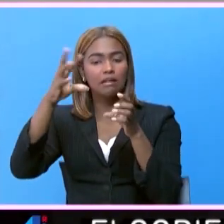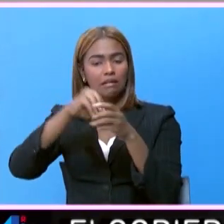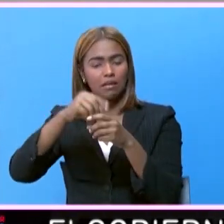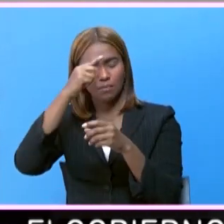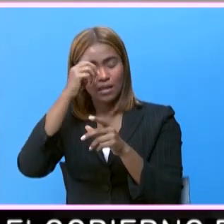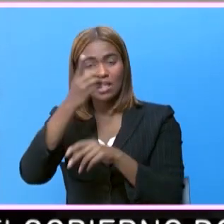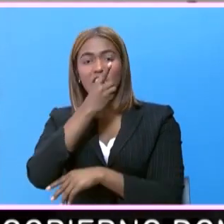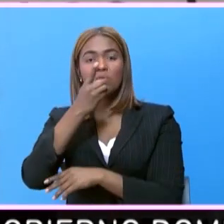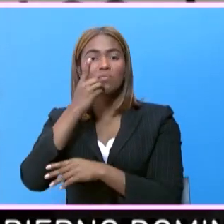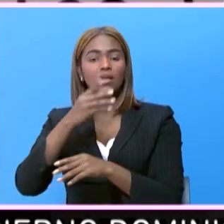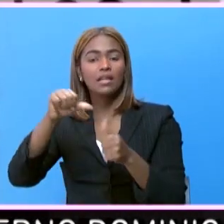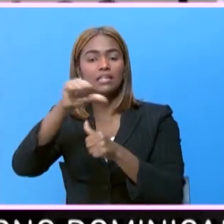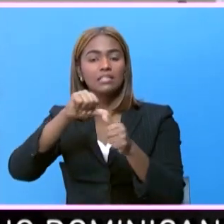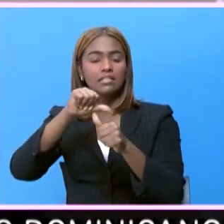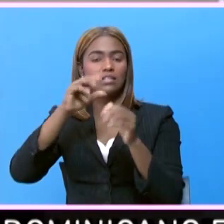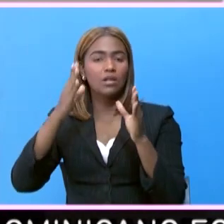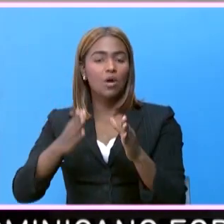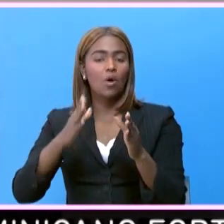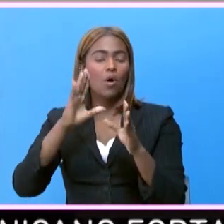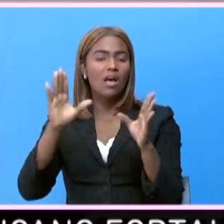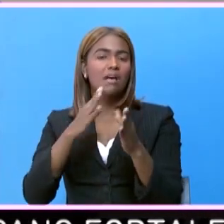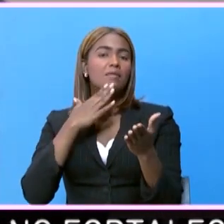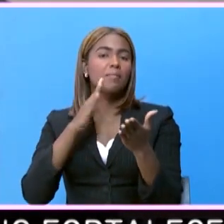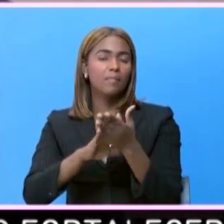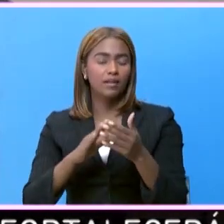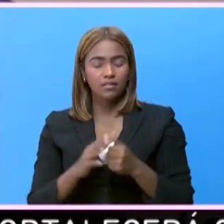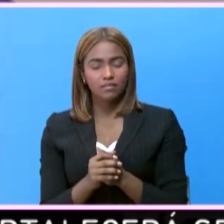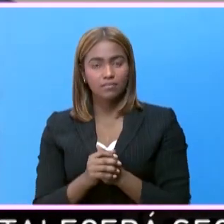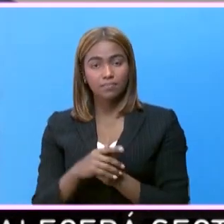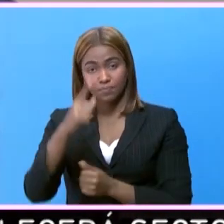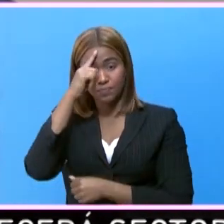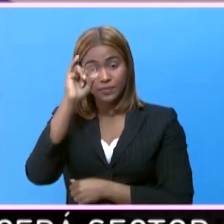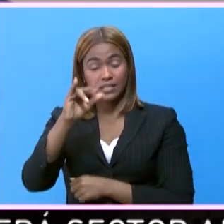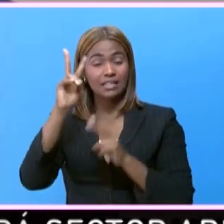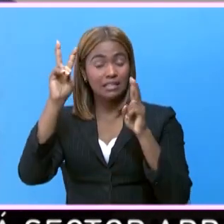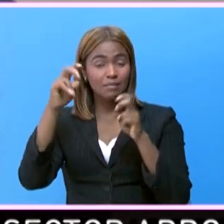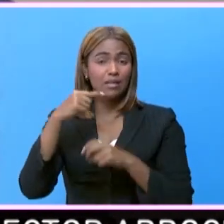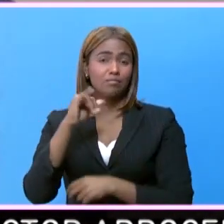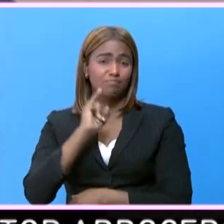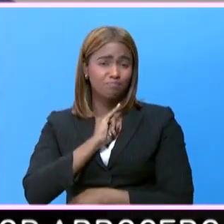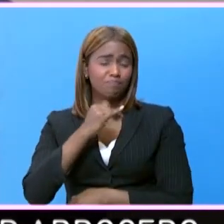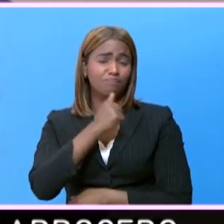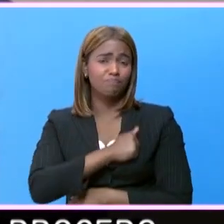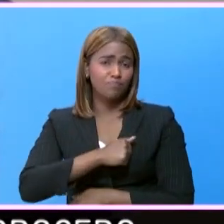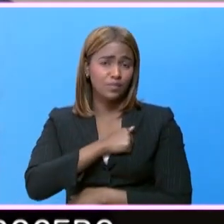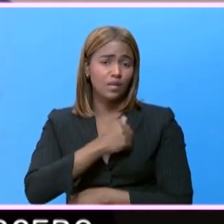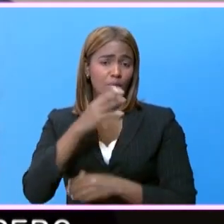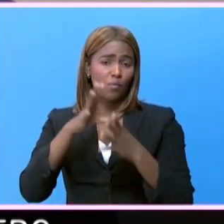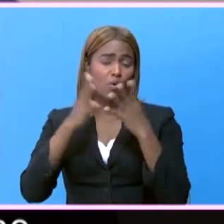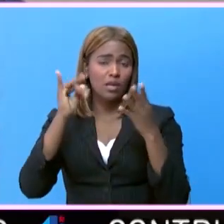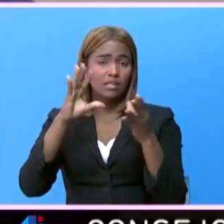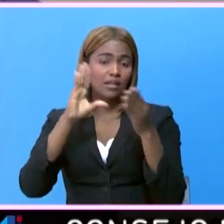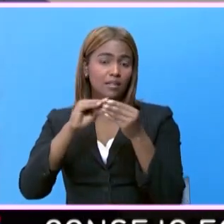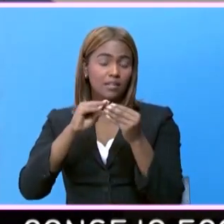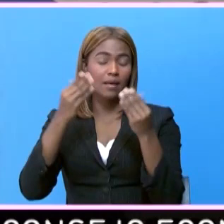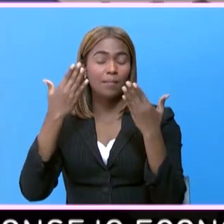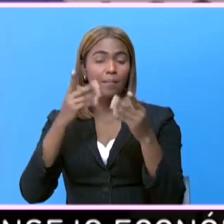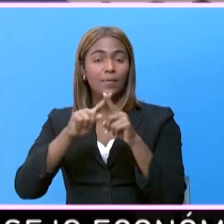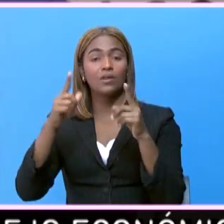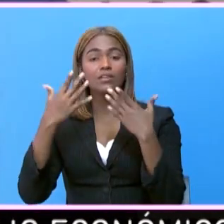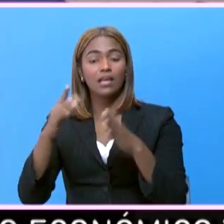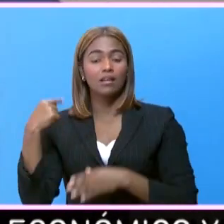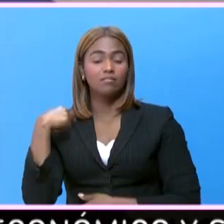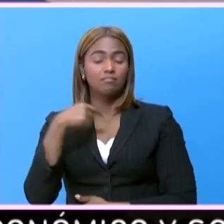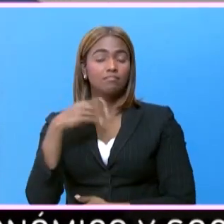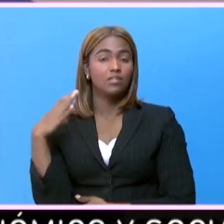Dominicano a una asociación de malhechores. De esa parte yo lamento mucho esos pronunciamientos, pero ya nuestro Comité